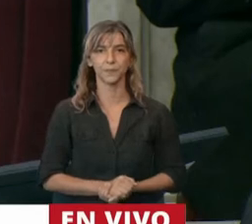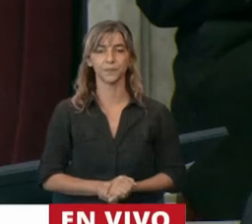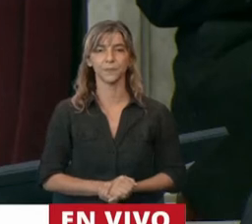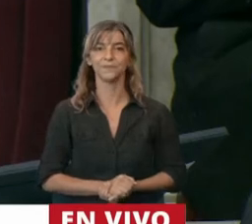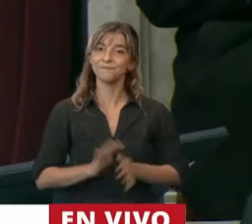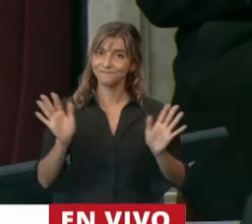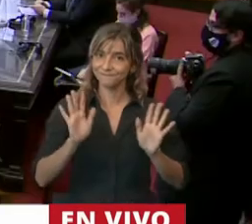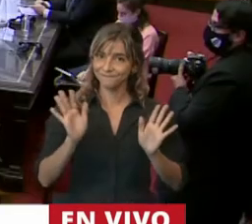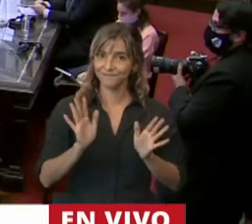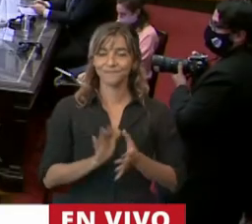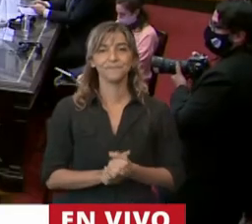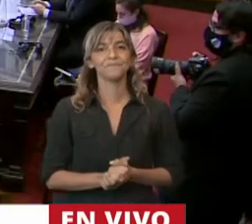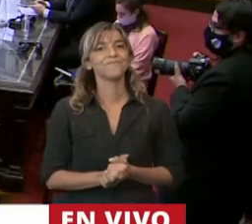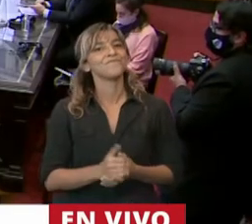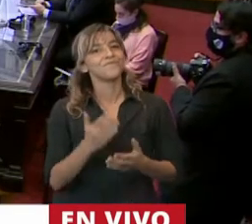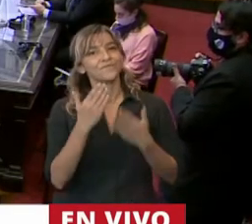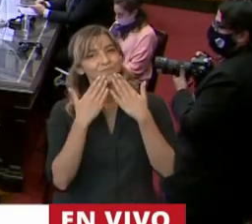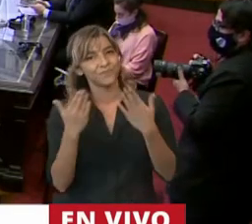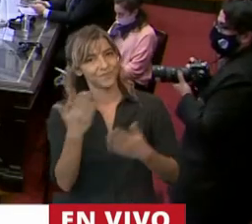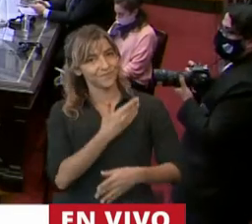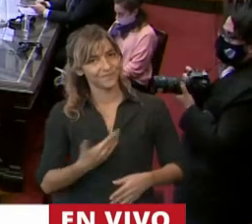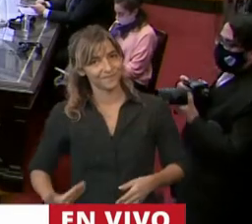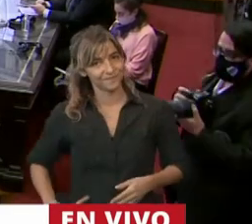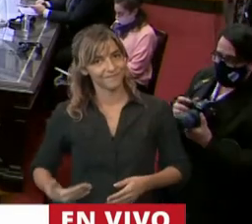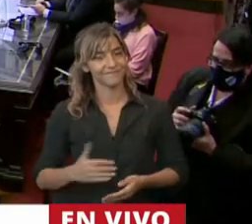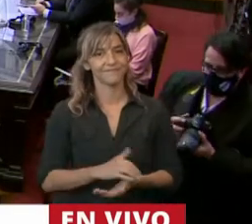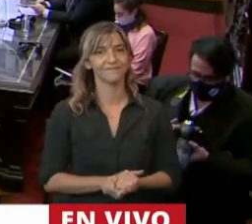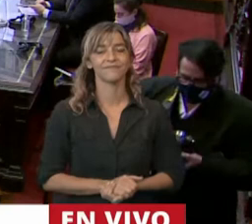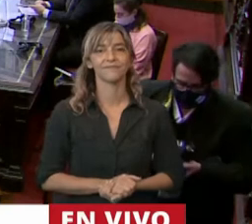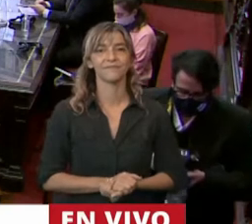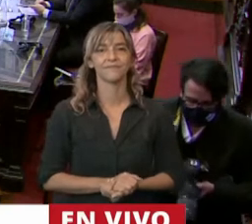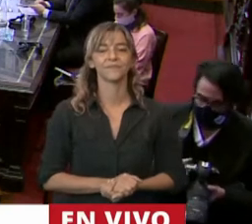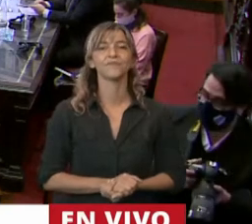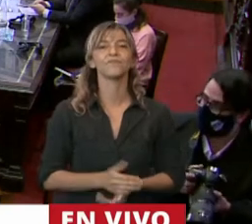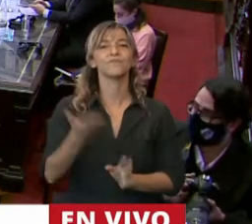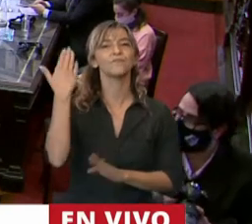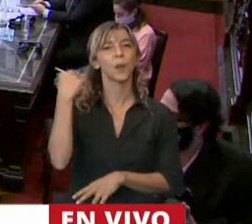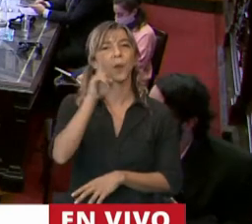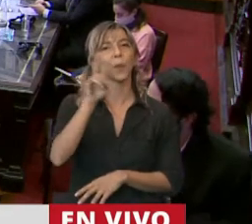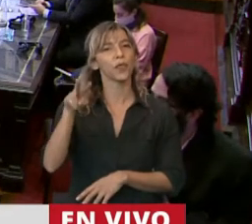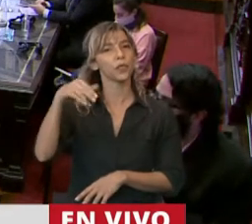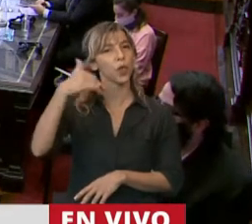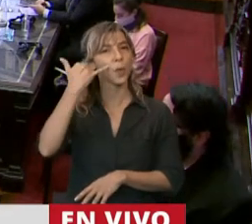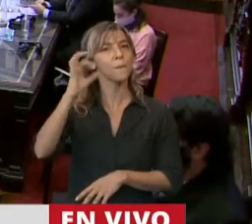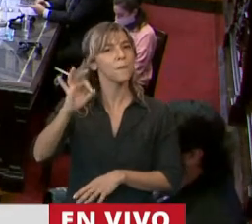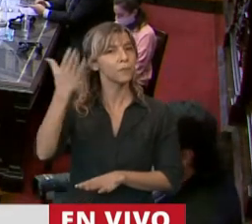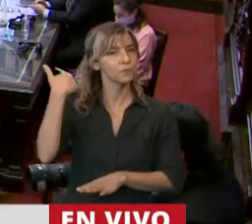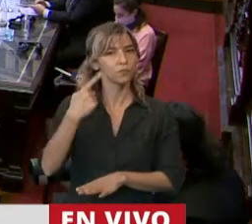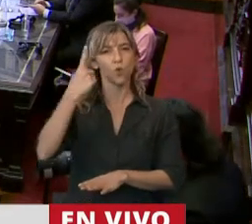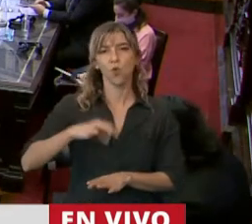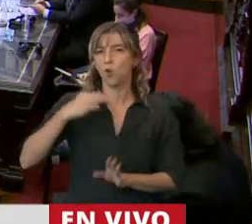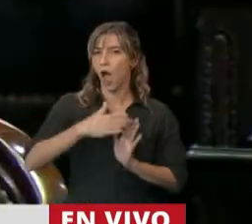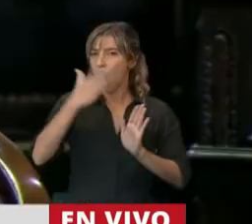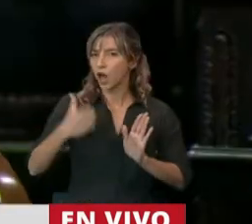Hola, muchas gracias señora Presidenta. El 22 de mayo pasado se cumplió un año de haber